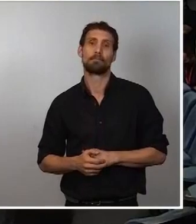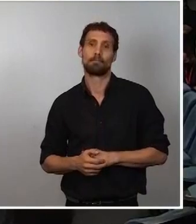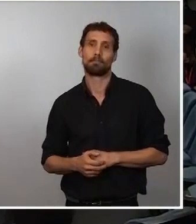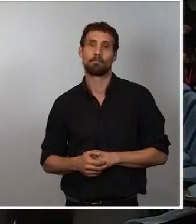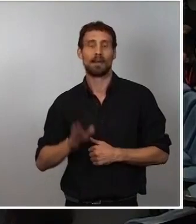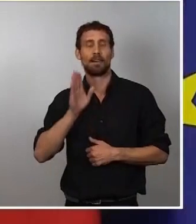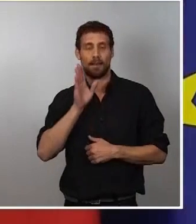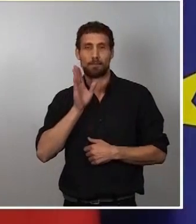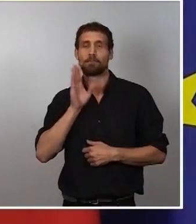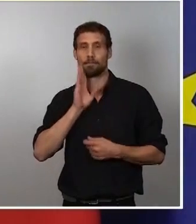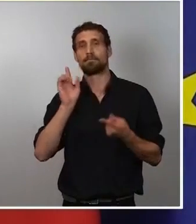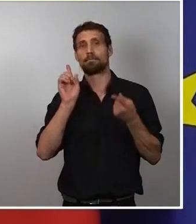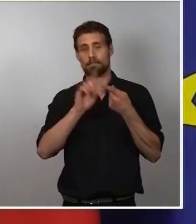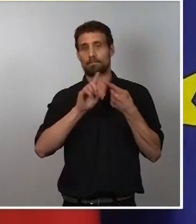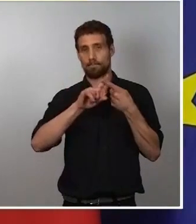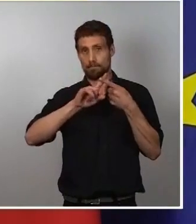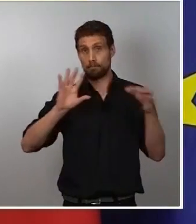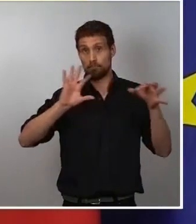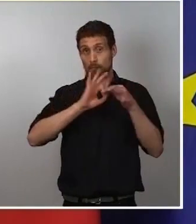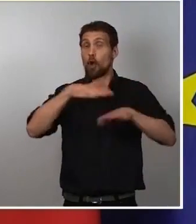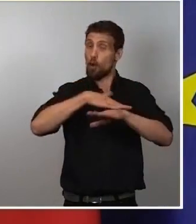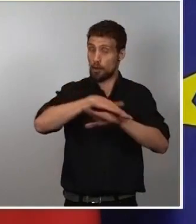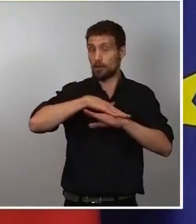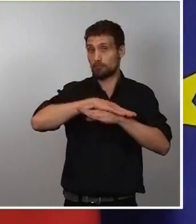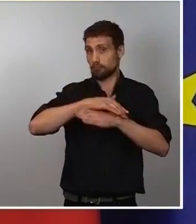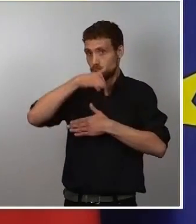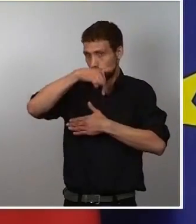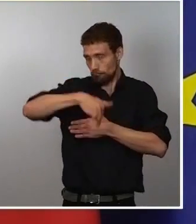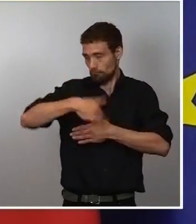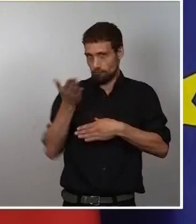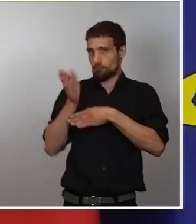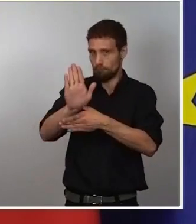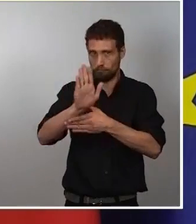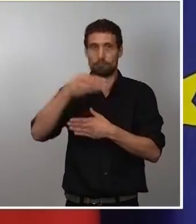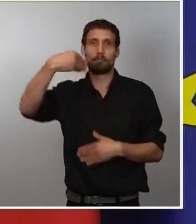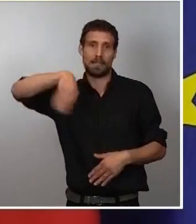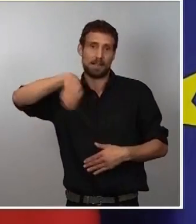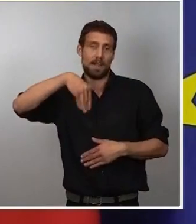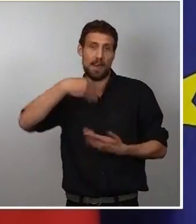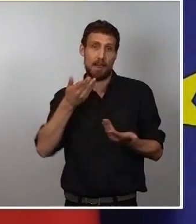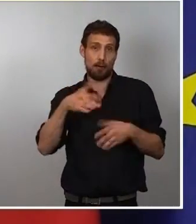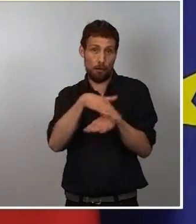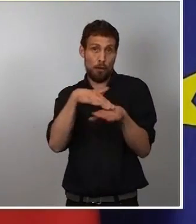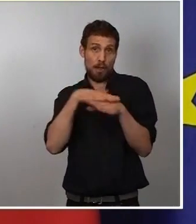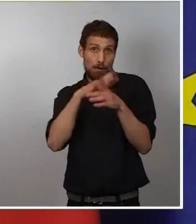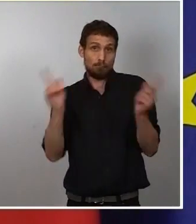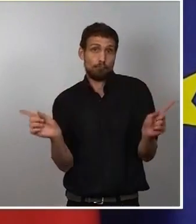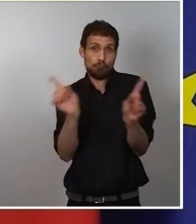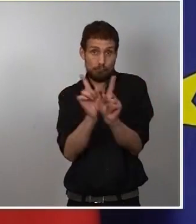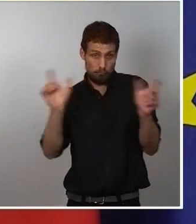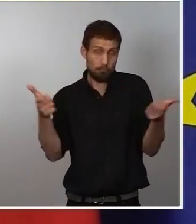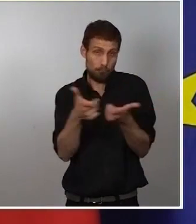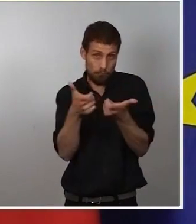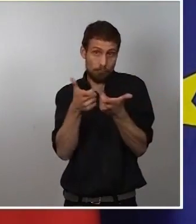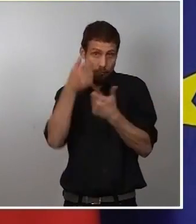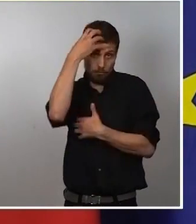El Gobierno y su posición la está representando hoy el presidente del Gobierno en su despacho con el Rey y nuestro reconocimiento